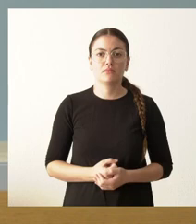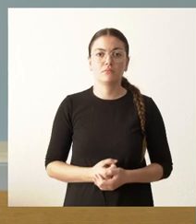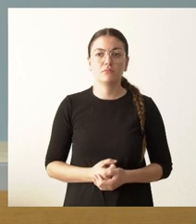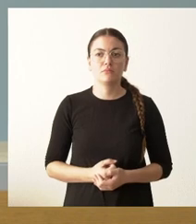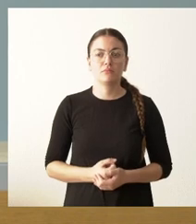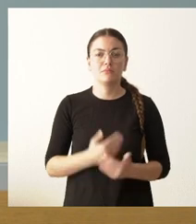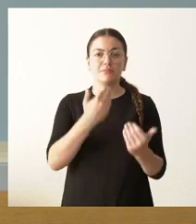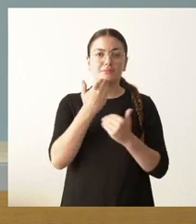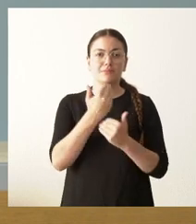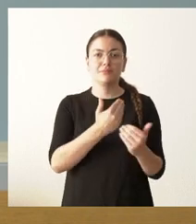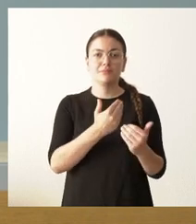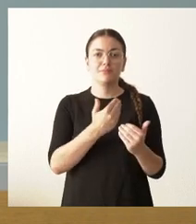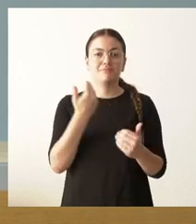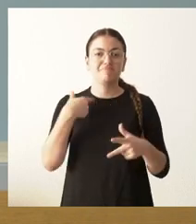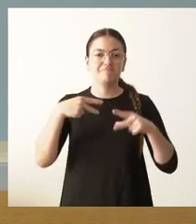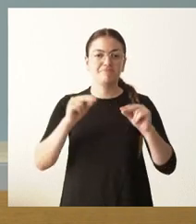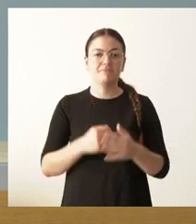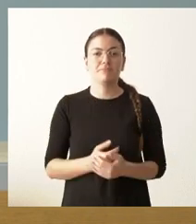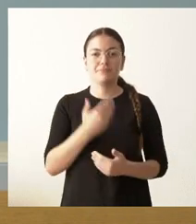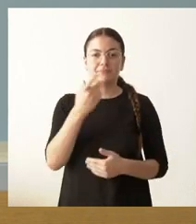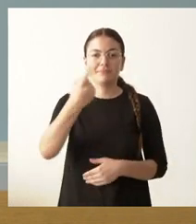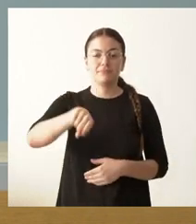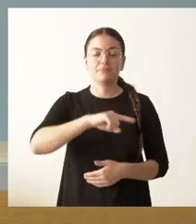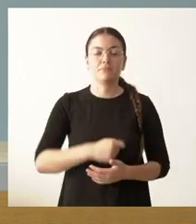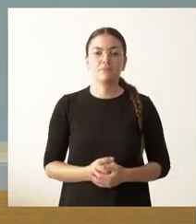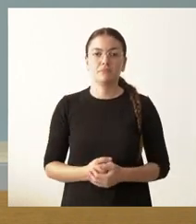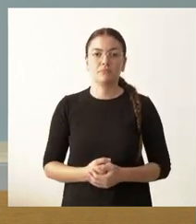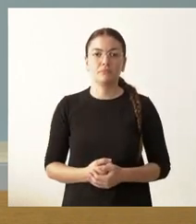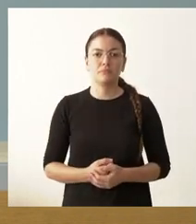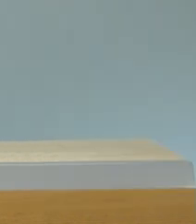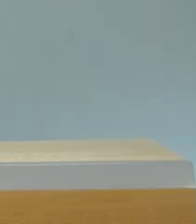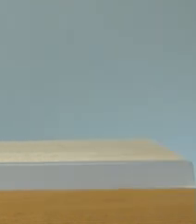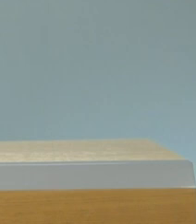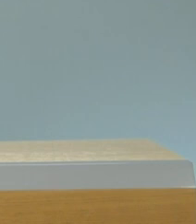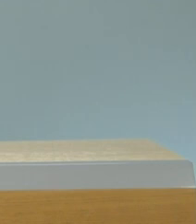Muchas gracias por ser así. Terminamos. Gracias a todos. Gracias.